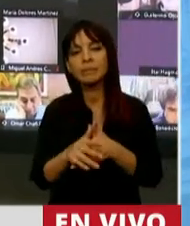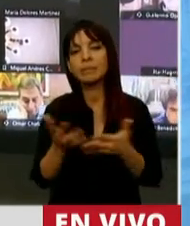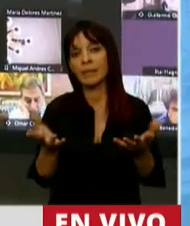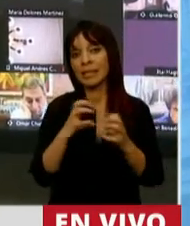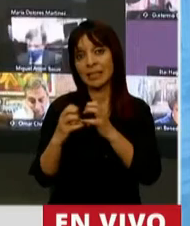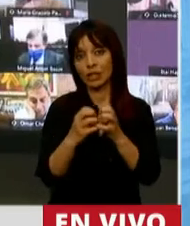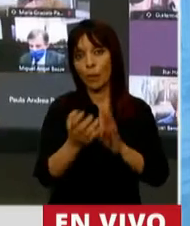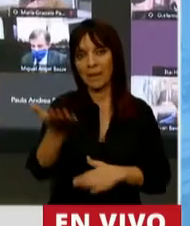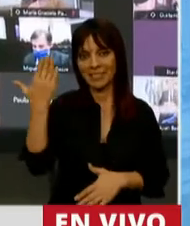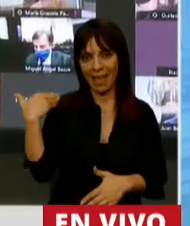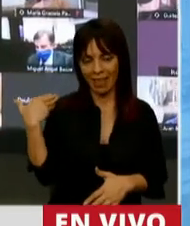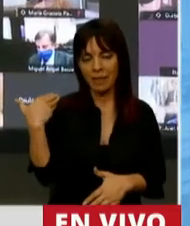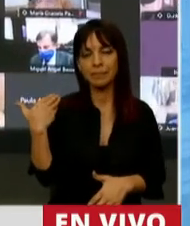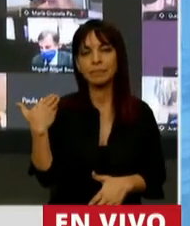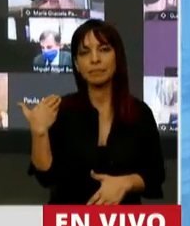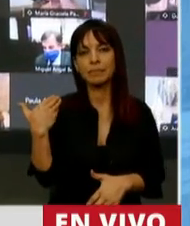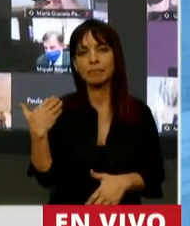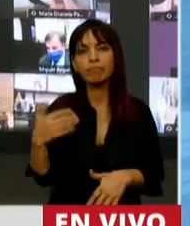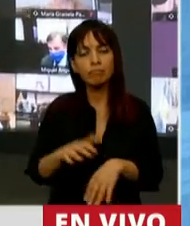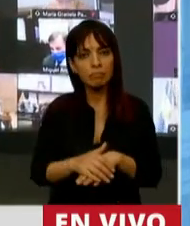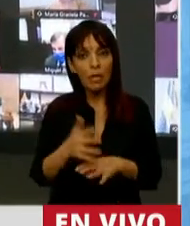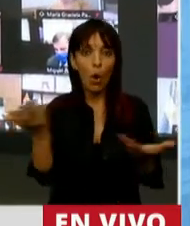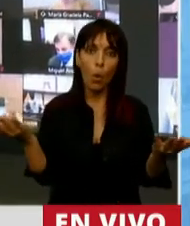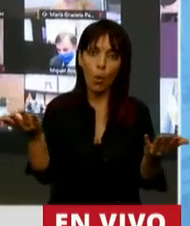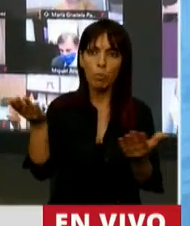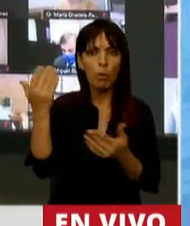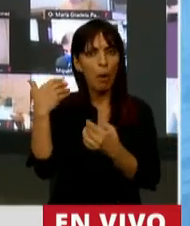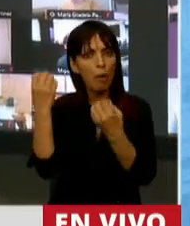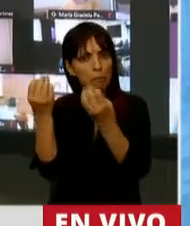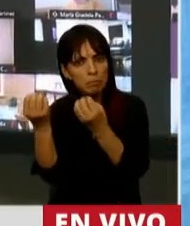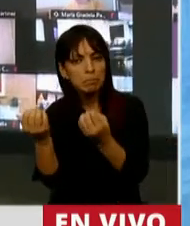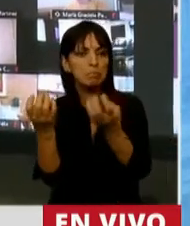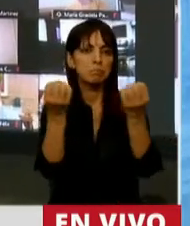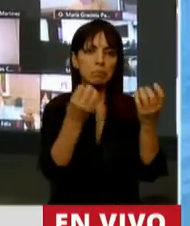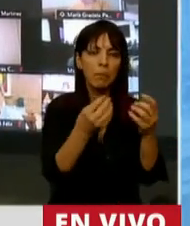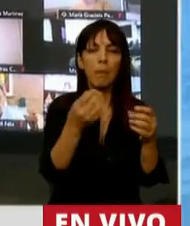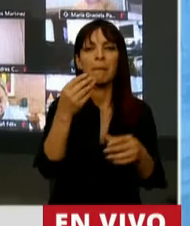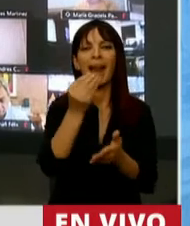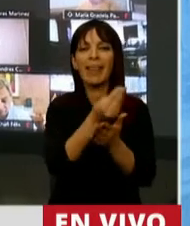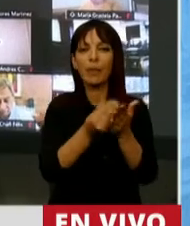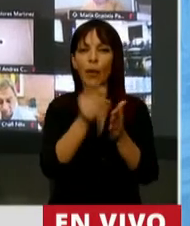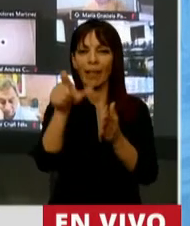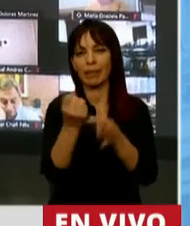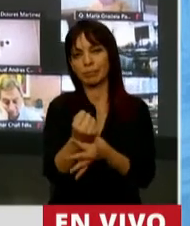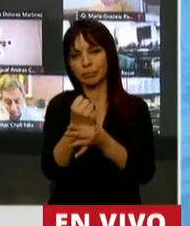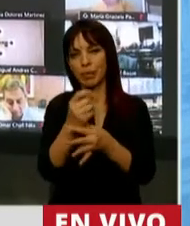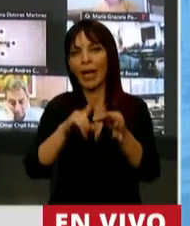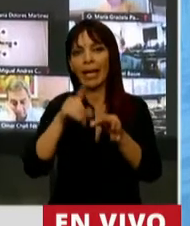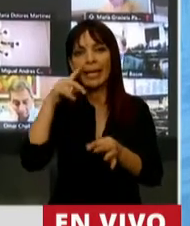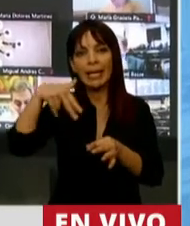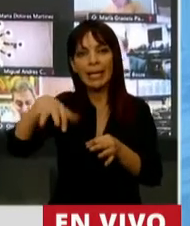sesión pasada que hubo tantos merecidos elogios para el dibujante Quino, esto ha